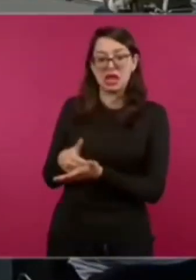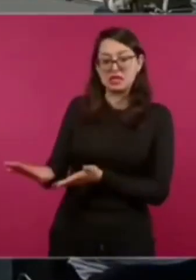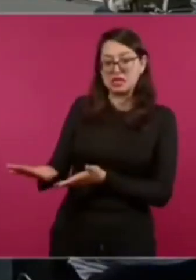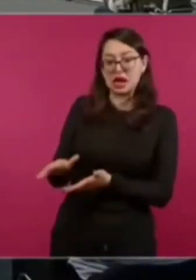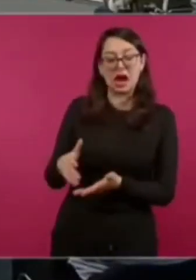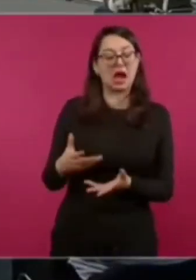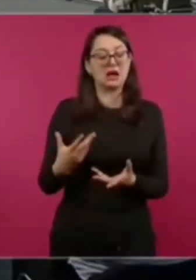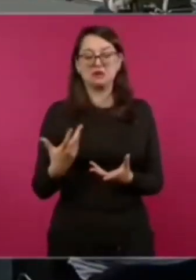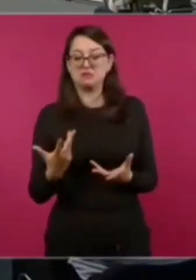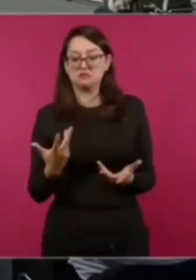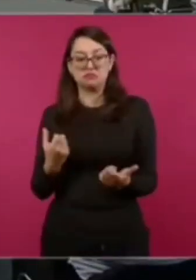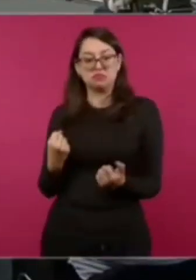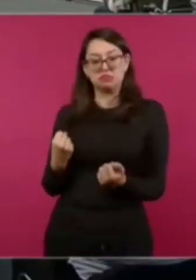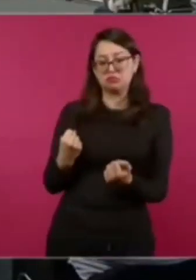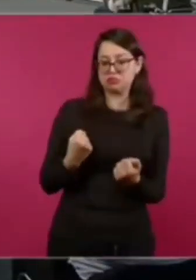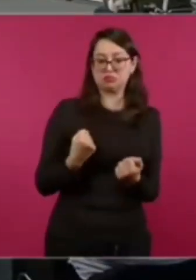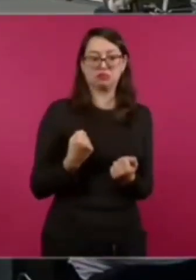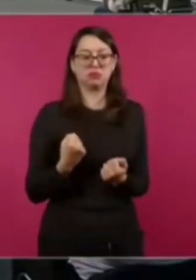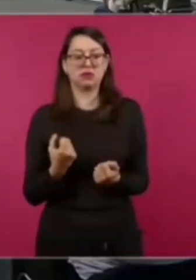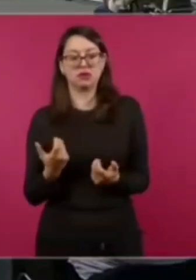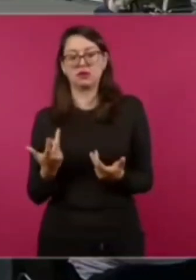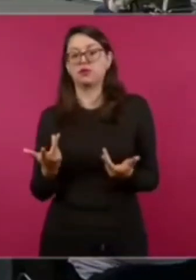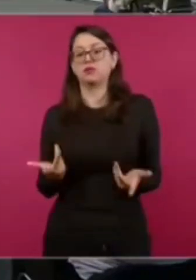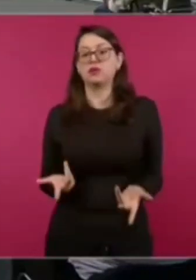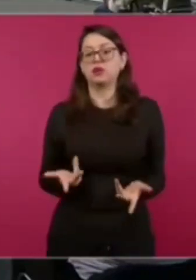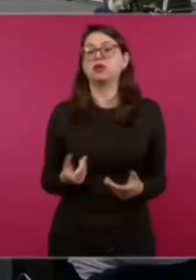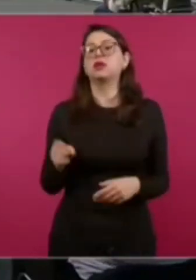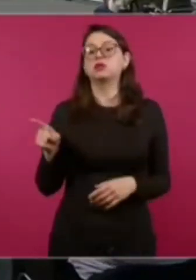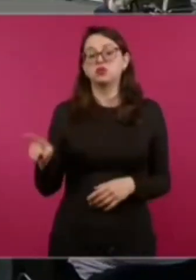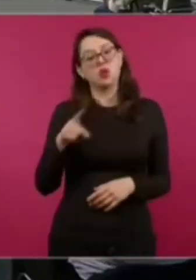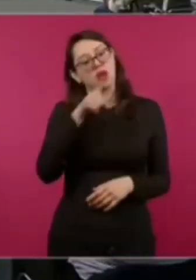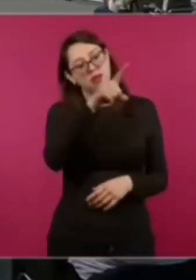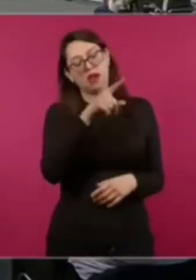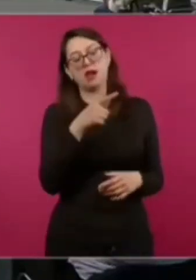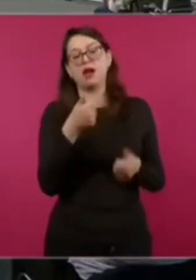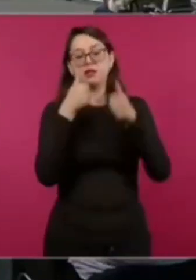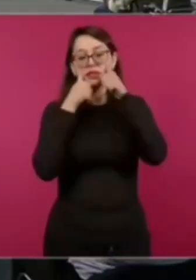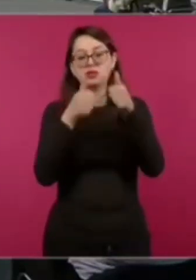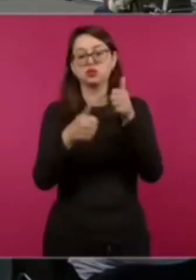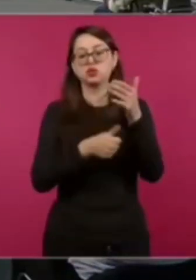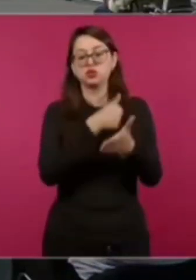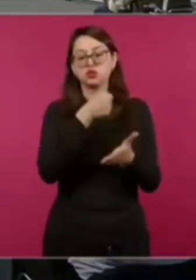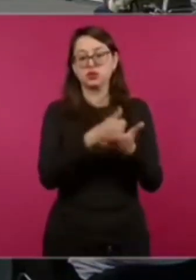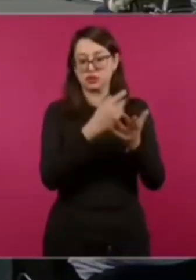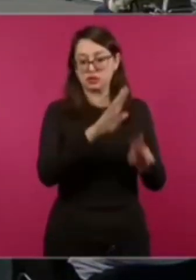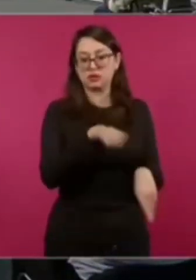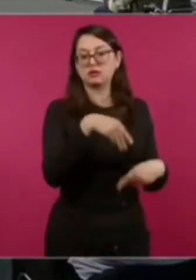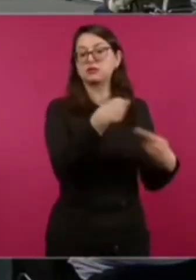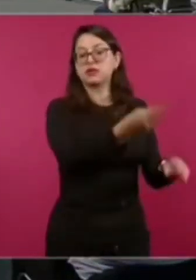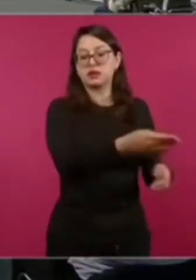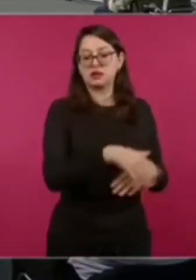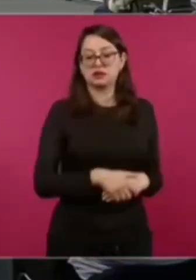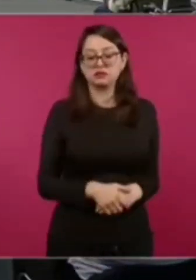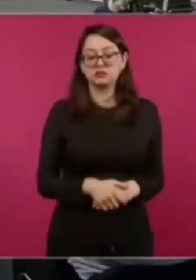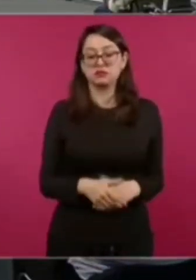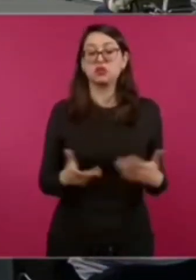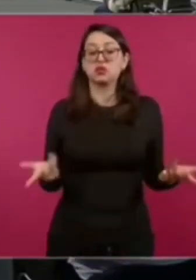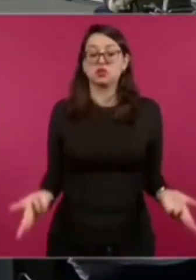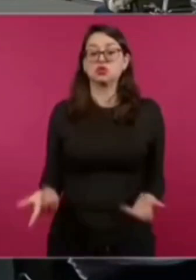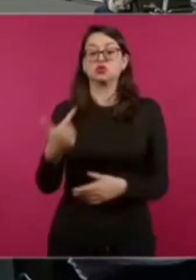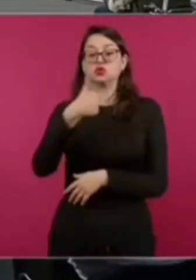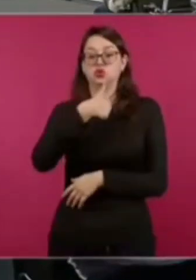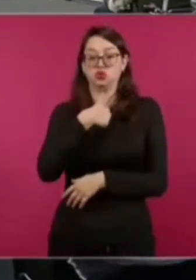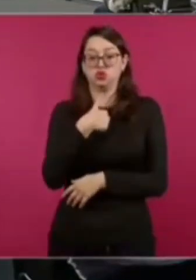lo daba y no lo daba, al final me dijeron, pues ve y entrégalo a Atención Ciudadana. Y bueno, así fue como les pude sacar una